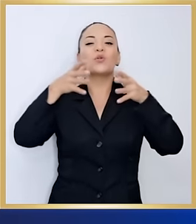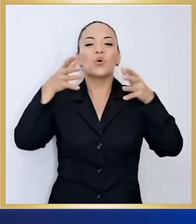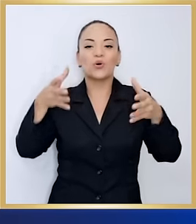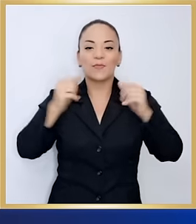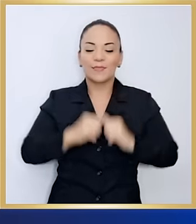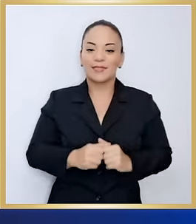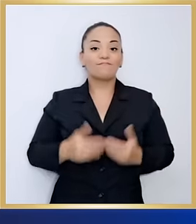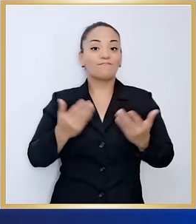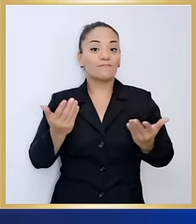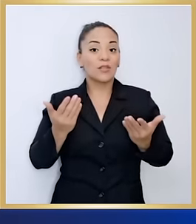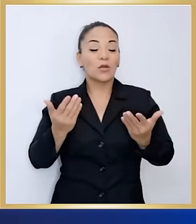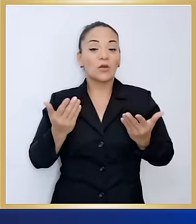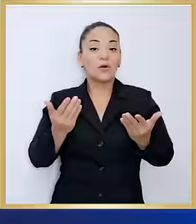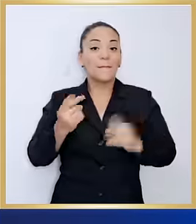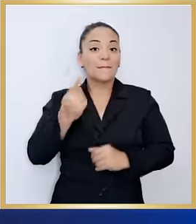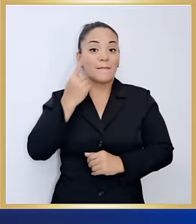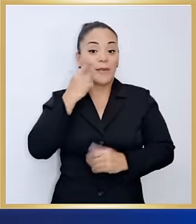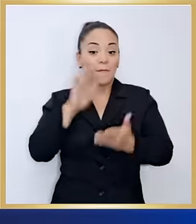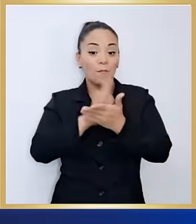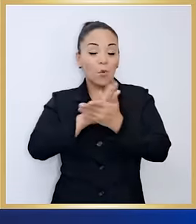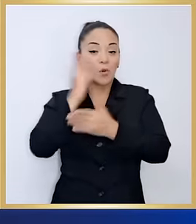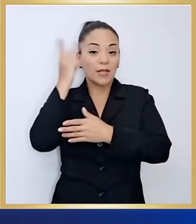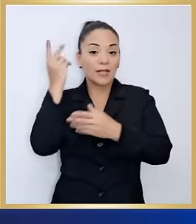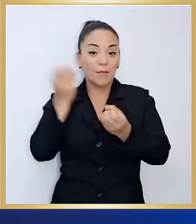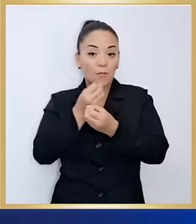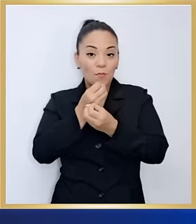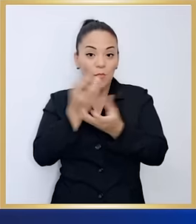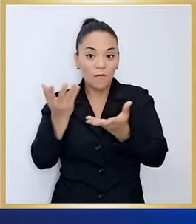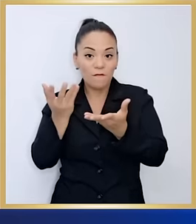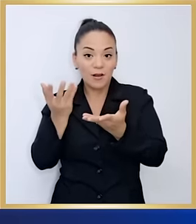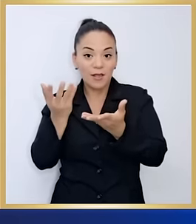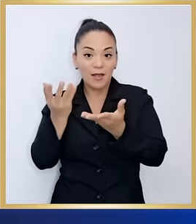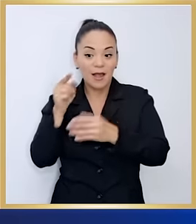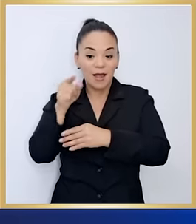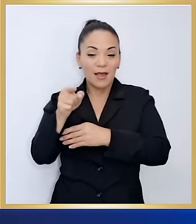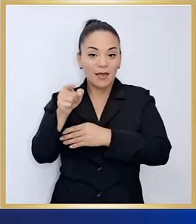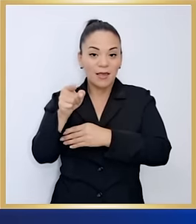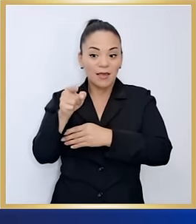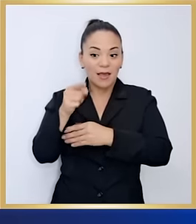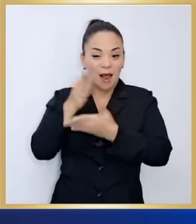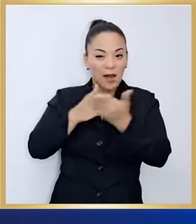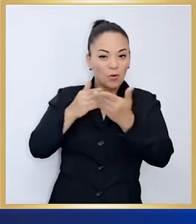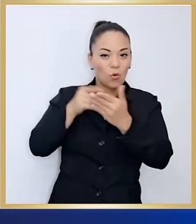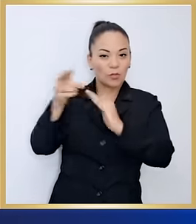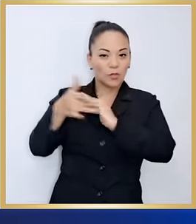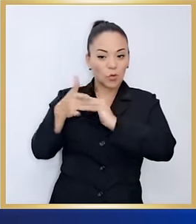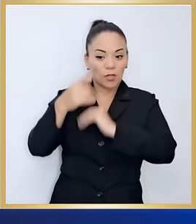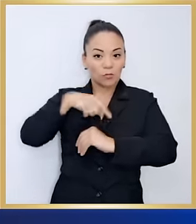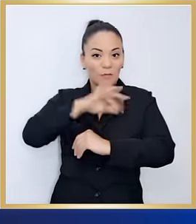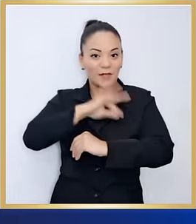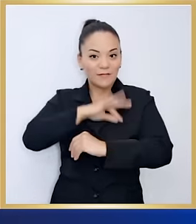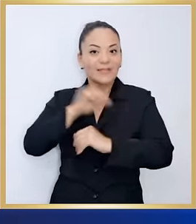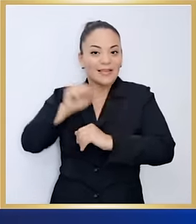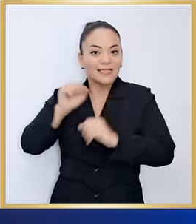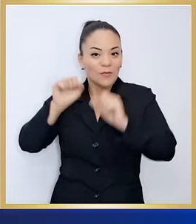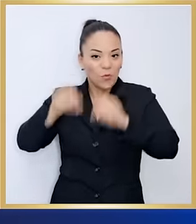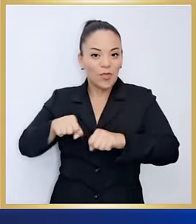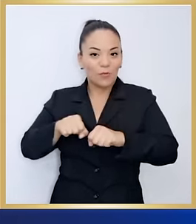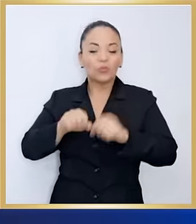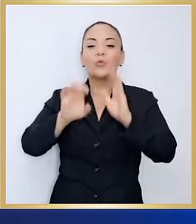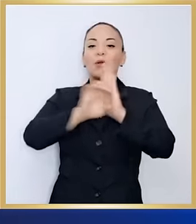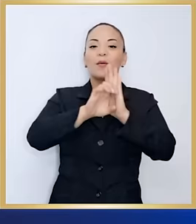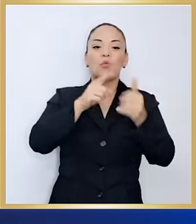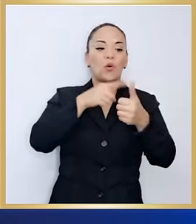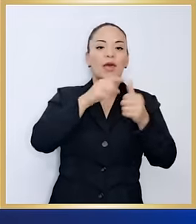desafíos enormes. No hay una actividad de política pública en la que no nos